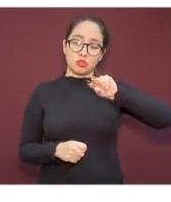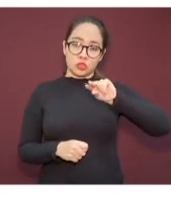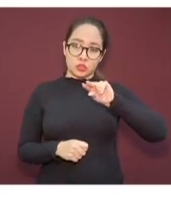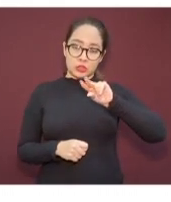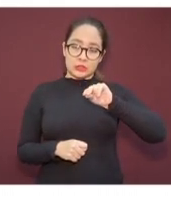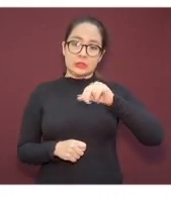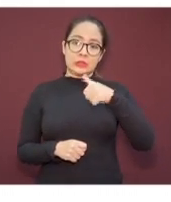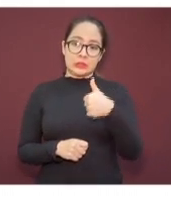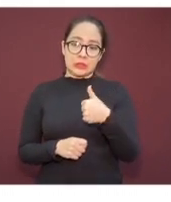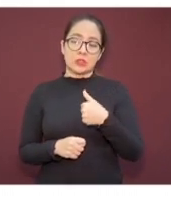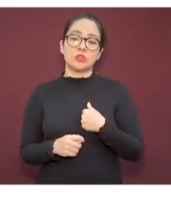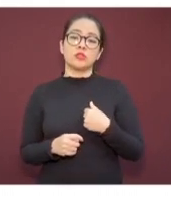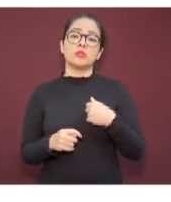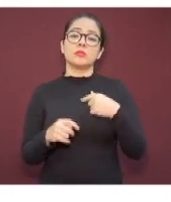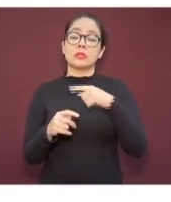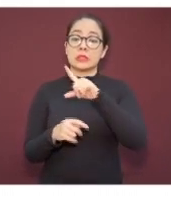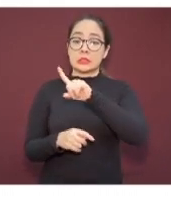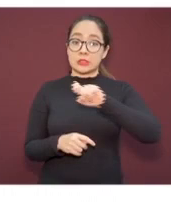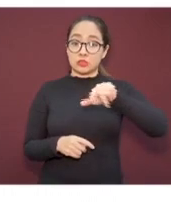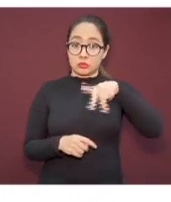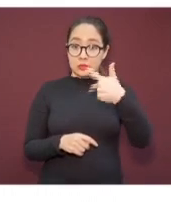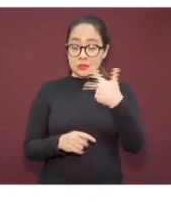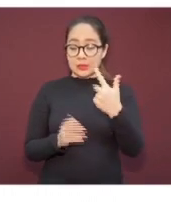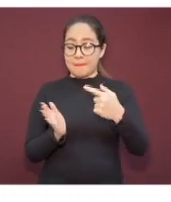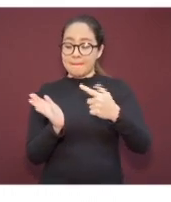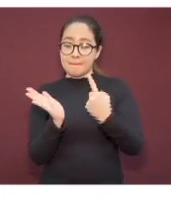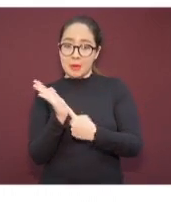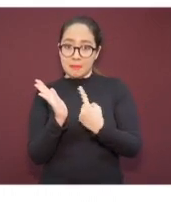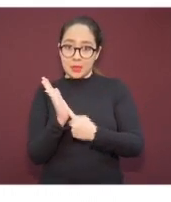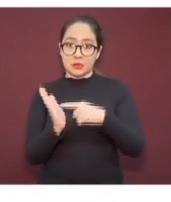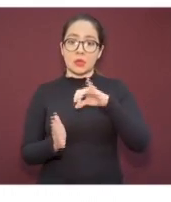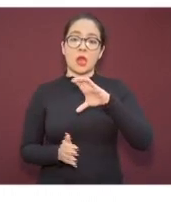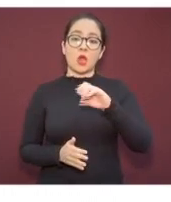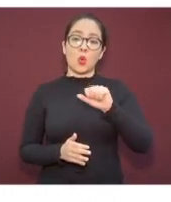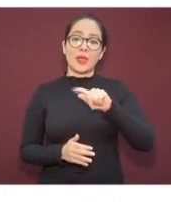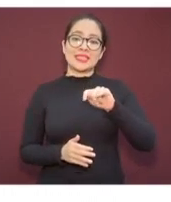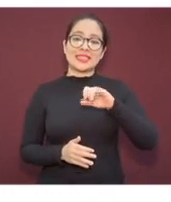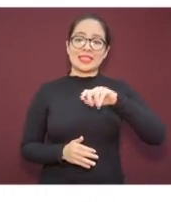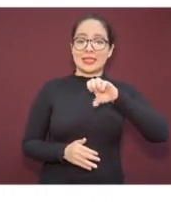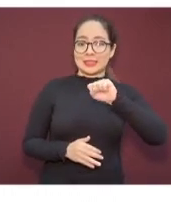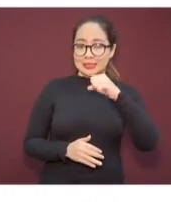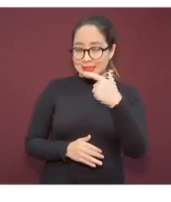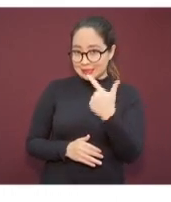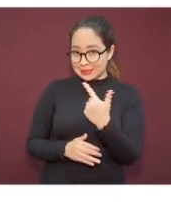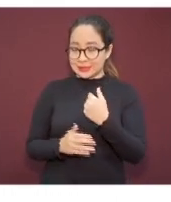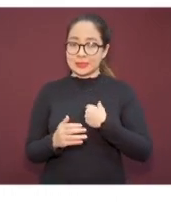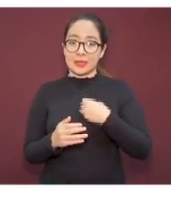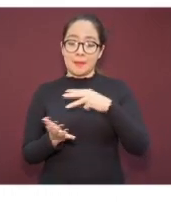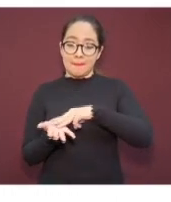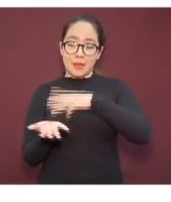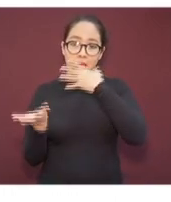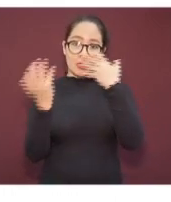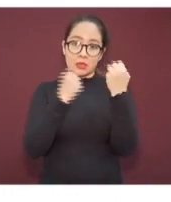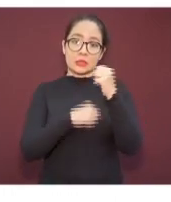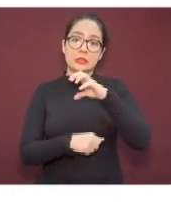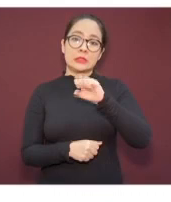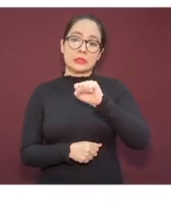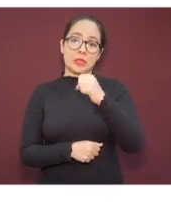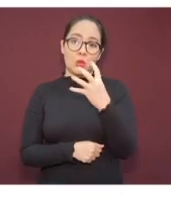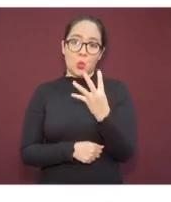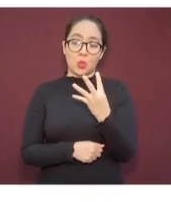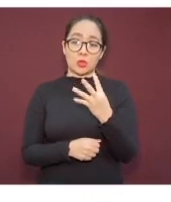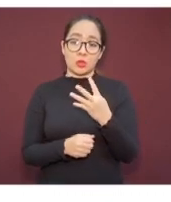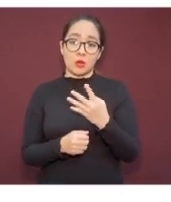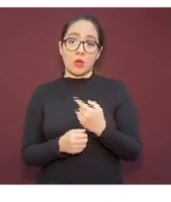Papantla, 113. Coatzintla, 67. Martínez de la Torre, 64. Y en color